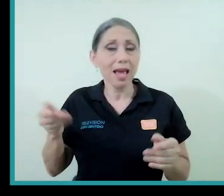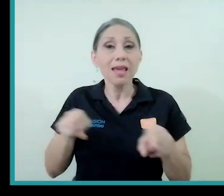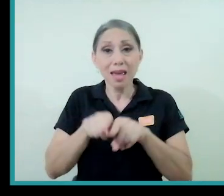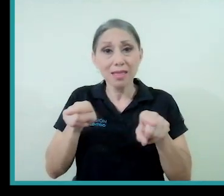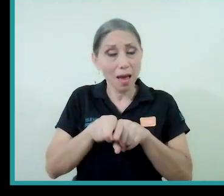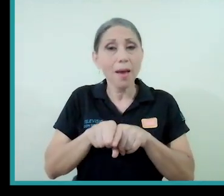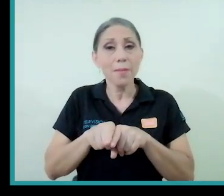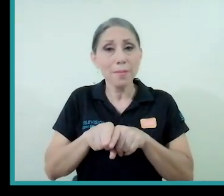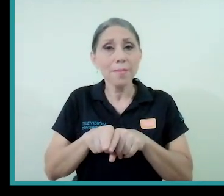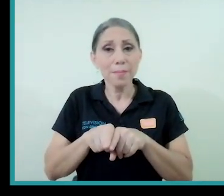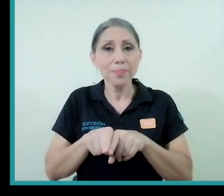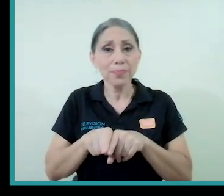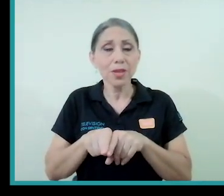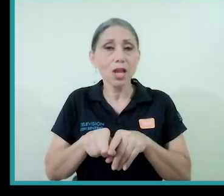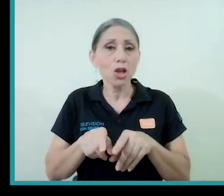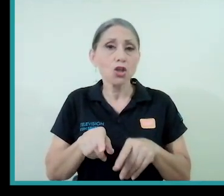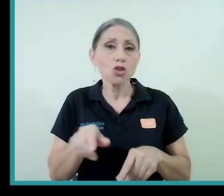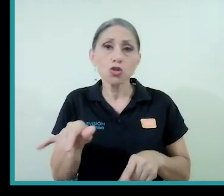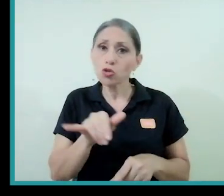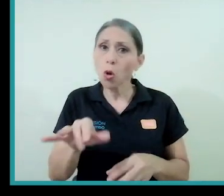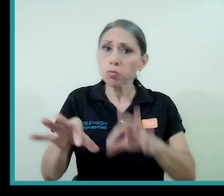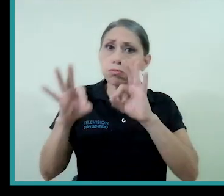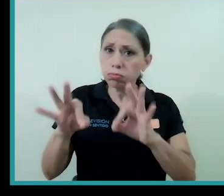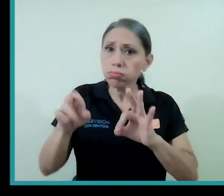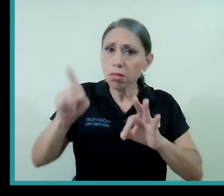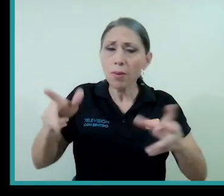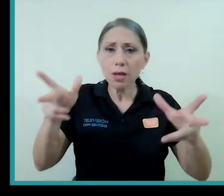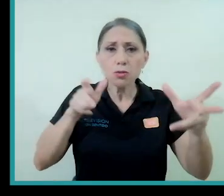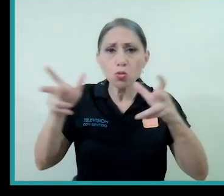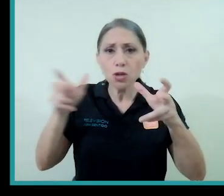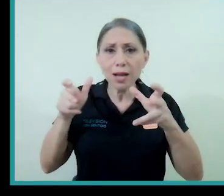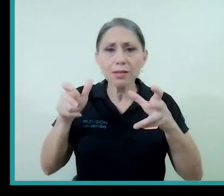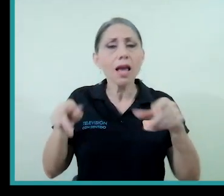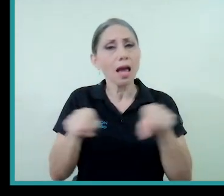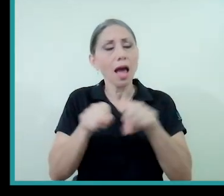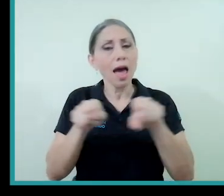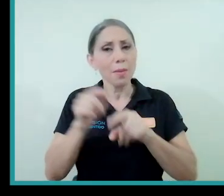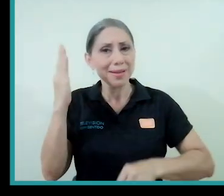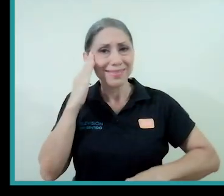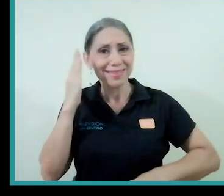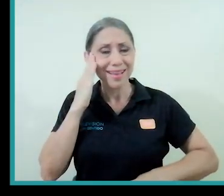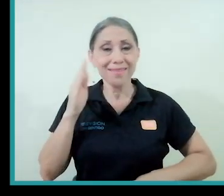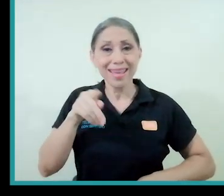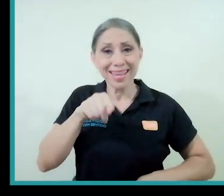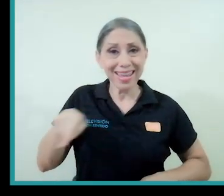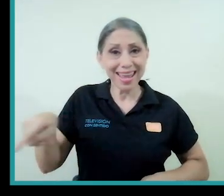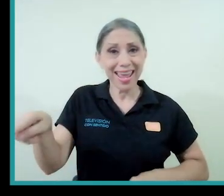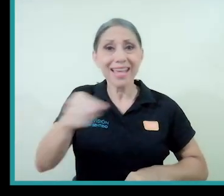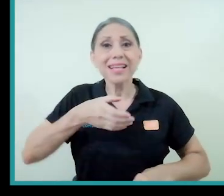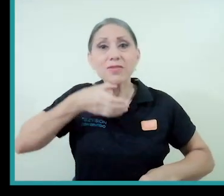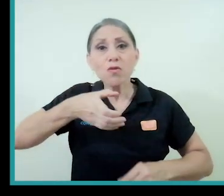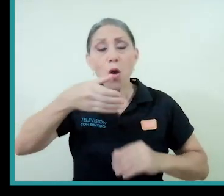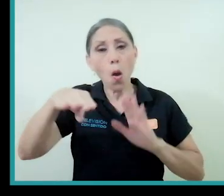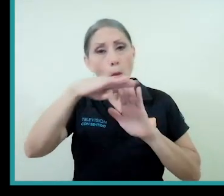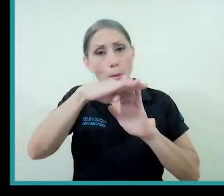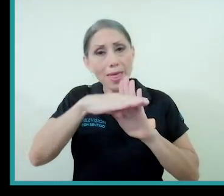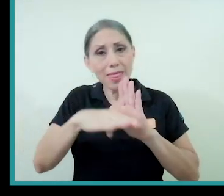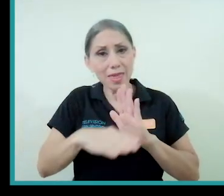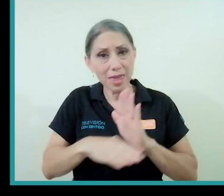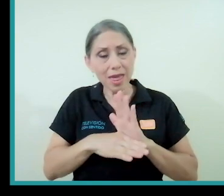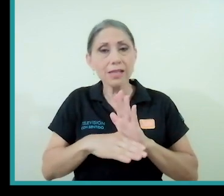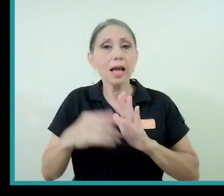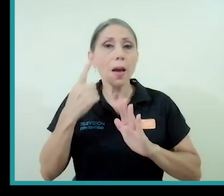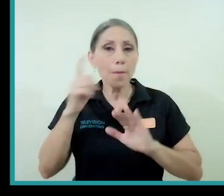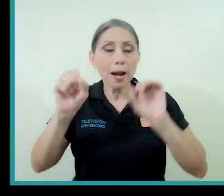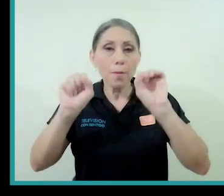muy dignas de escucharse porque además se sabe que esas son las medidas mediante las cuales vamos a frenar